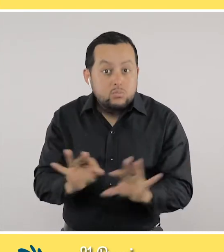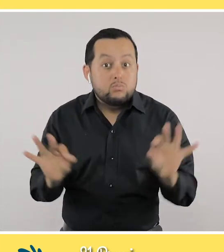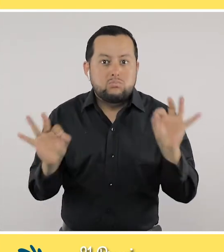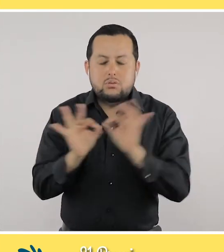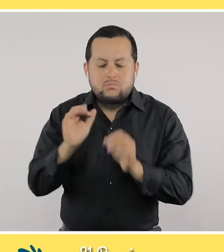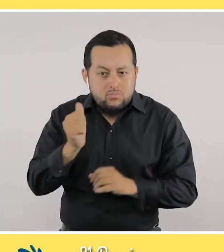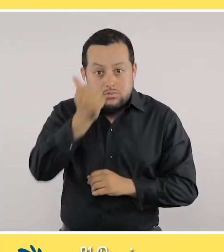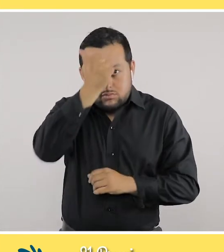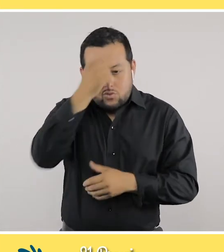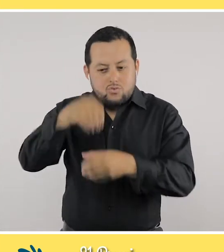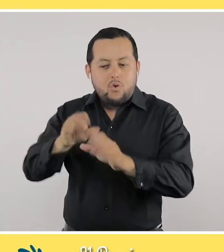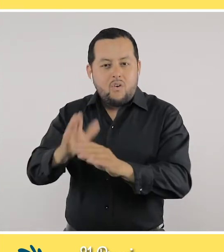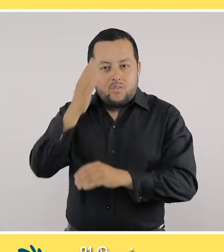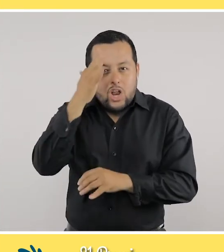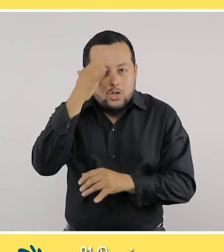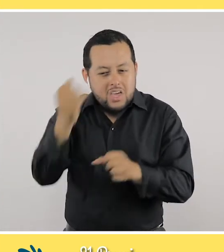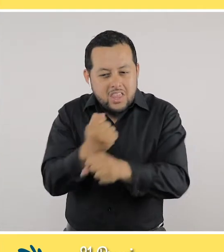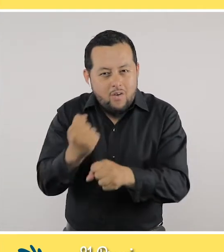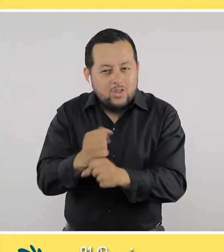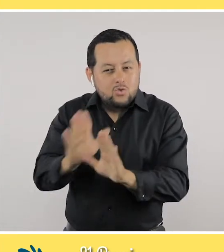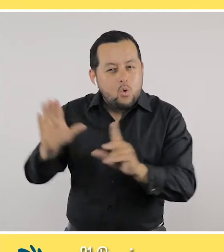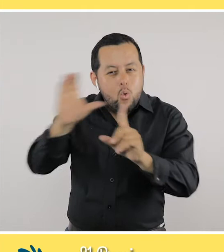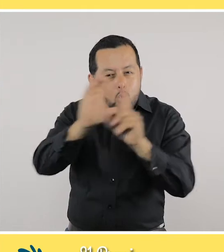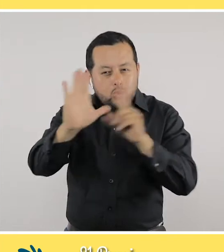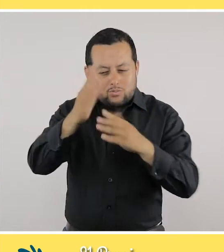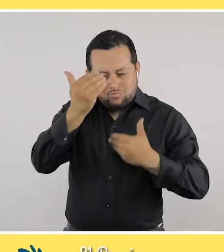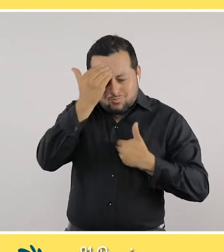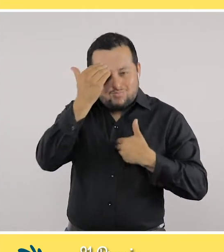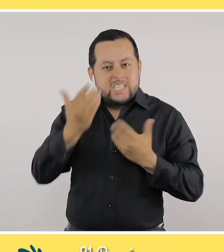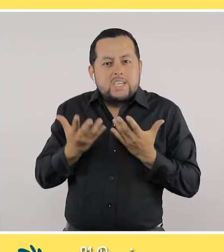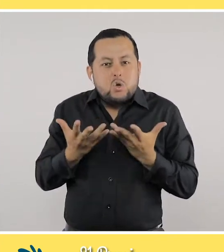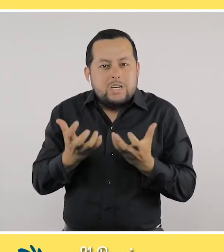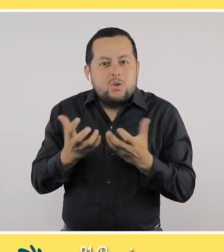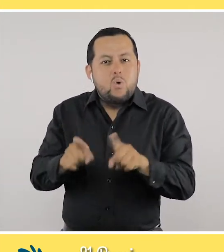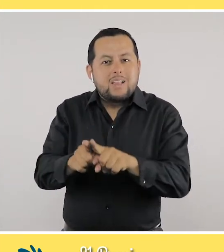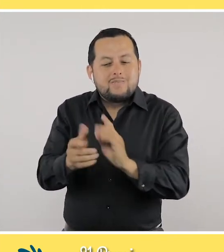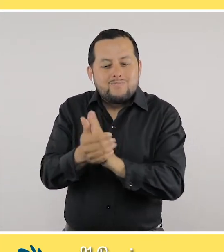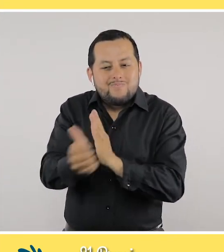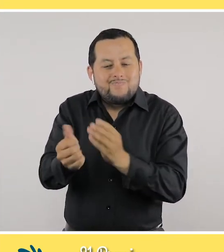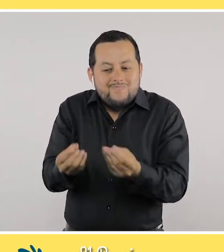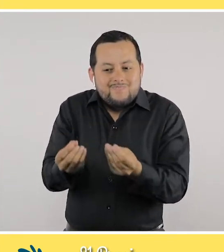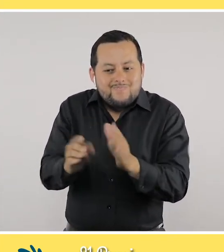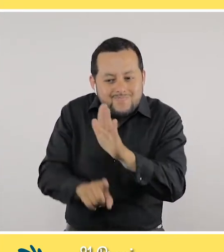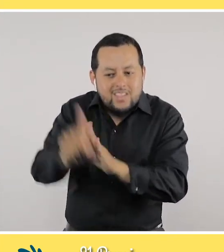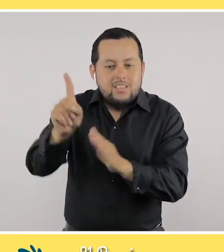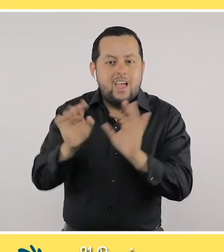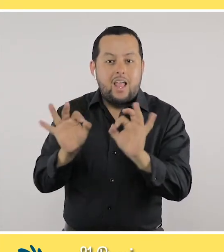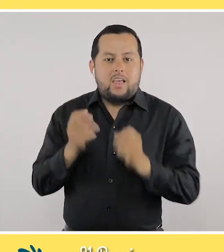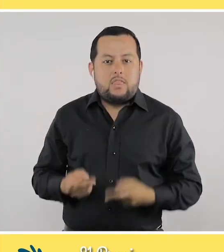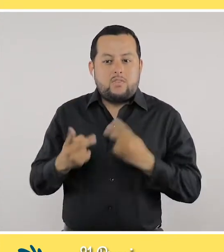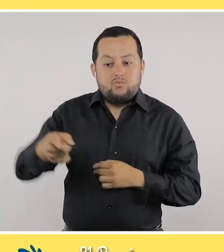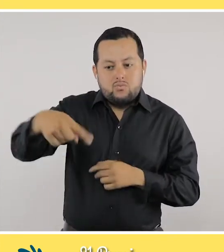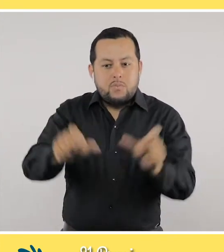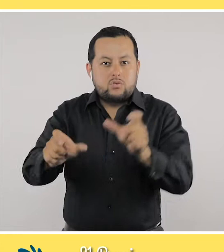no solo de nuestra filosofía de trabajo, sino de nuestra cultura, que ha sido querer desarrollar, aportar a la calidad de vida